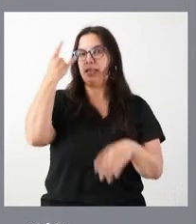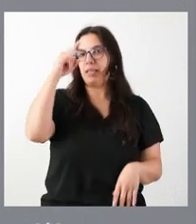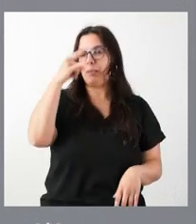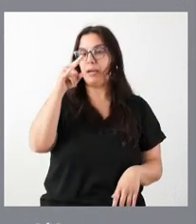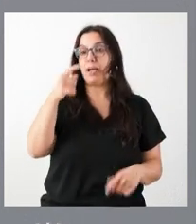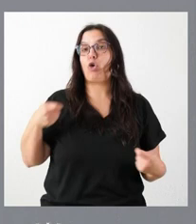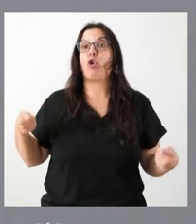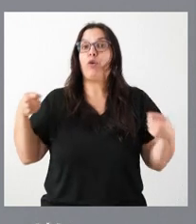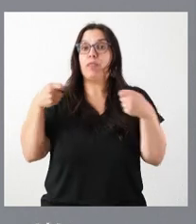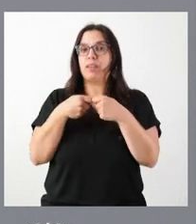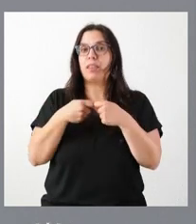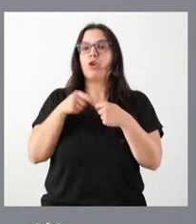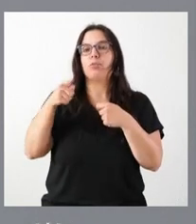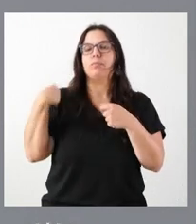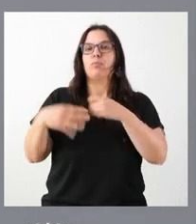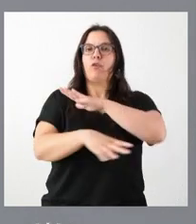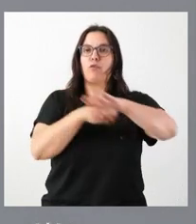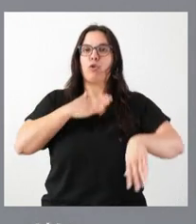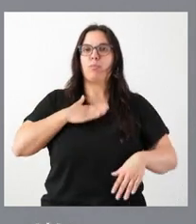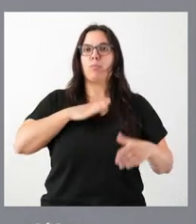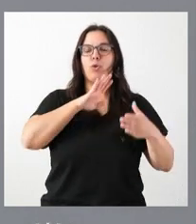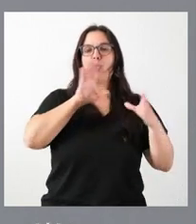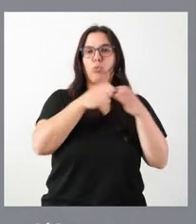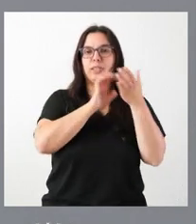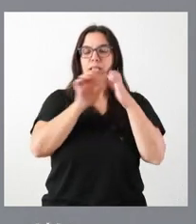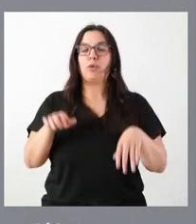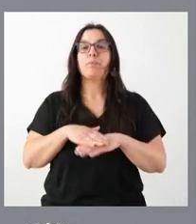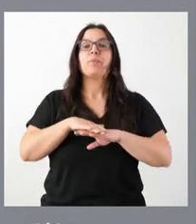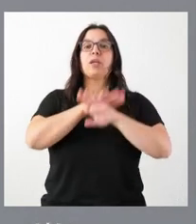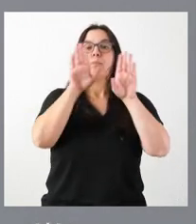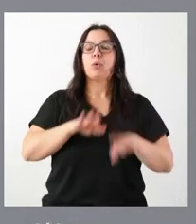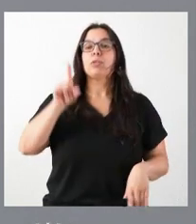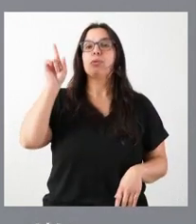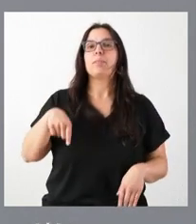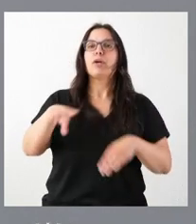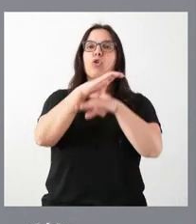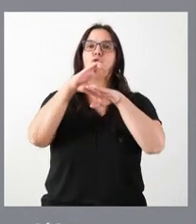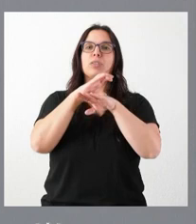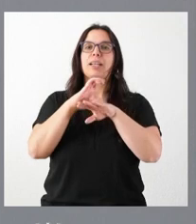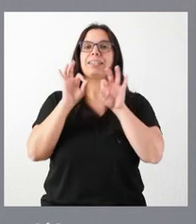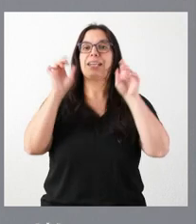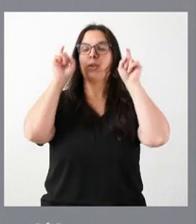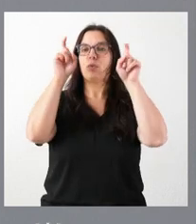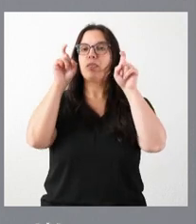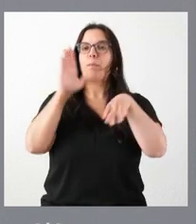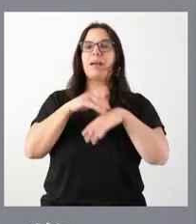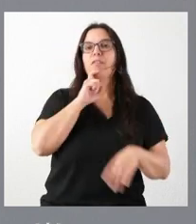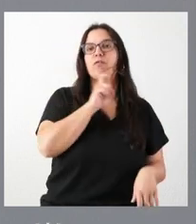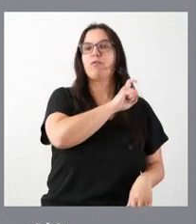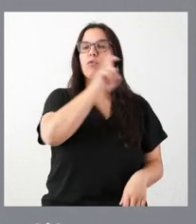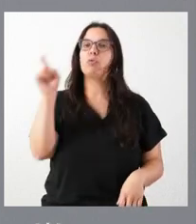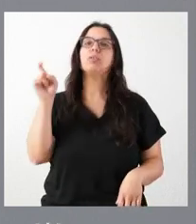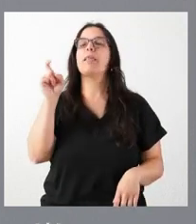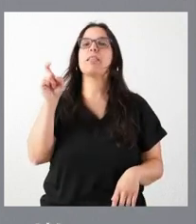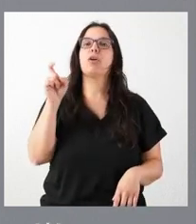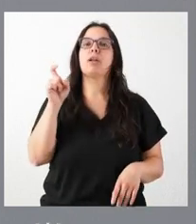cofinanciación son estos fondos de la Junta de Castilla y León. Y, finalmente, también la Consejería de Educación para la fundación de la empresa familiar de